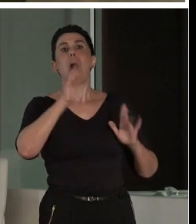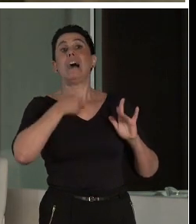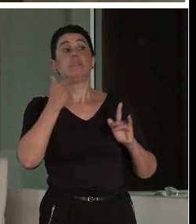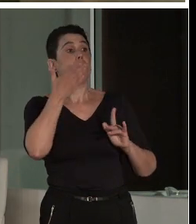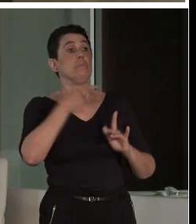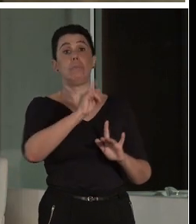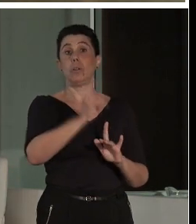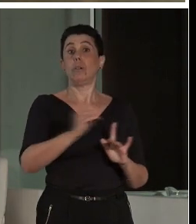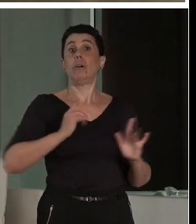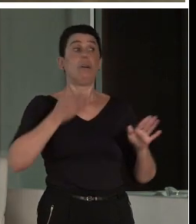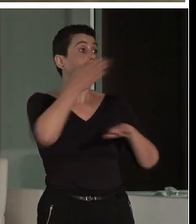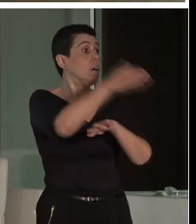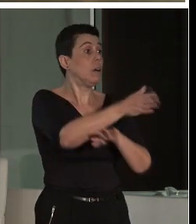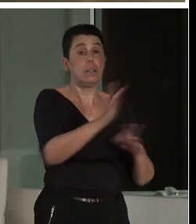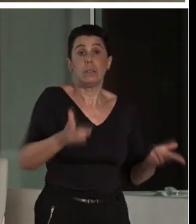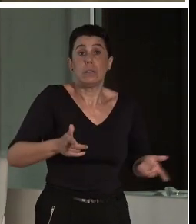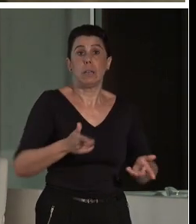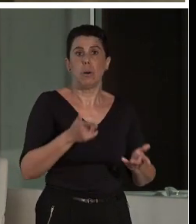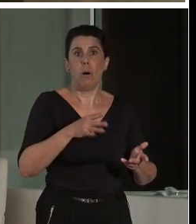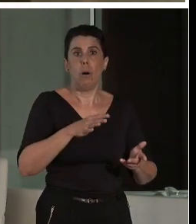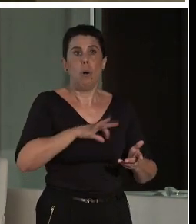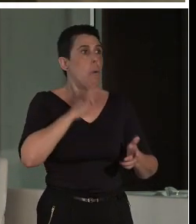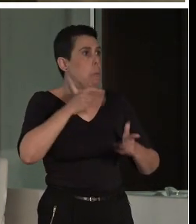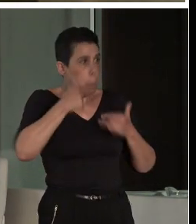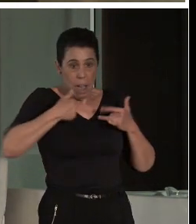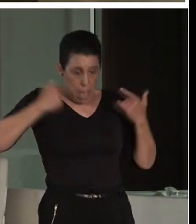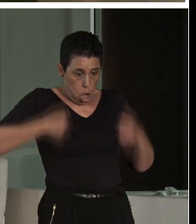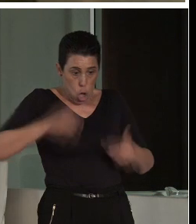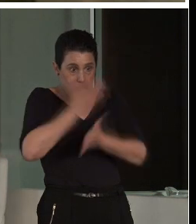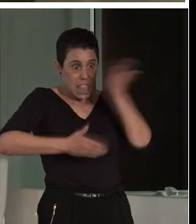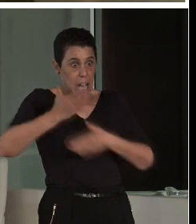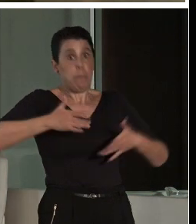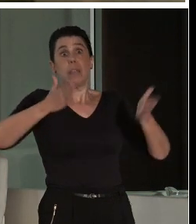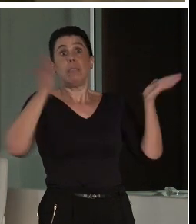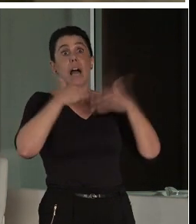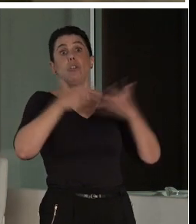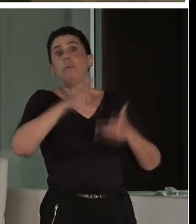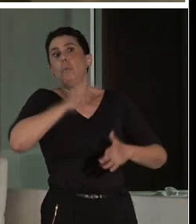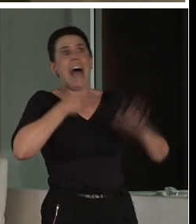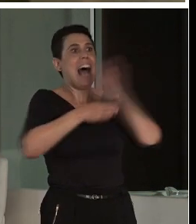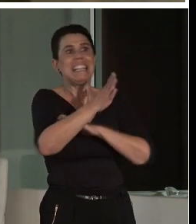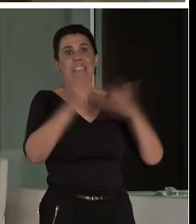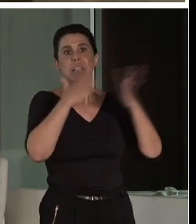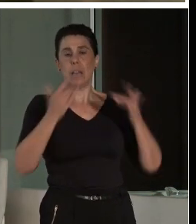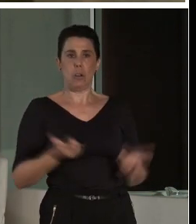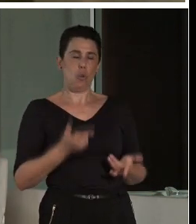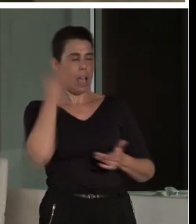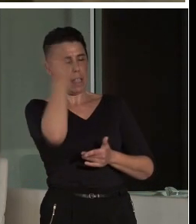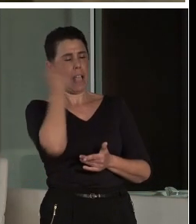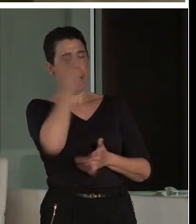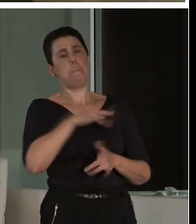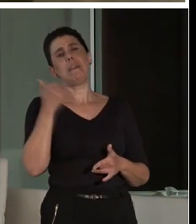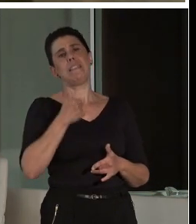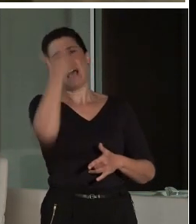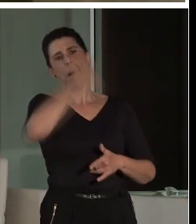y puede ser absolutamente inaccesible para nosotros. Yo siempre digo lo mismo. decir, pensad por un momento en un chino en el teatro